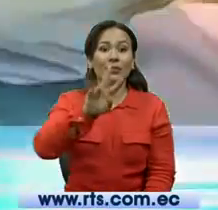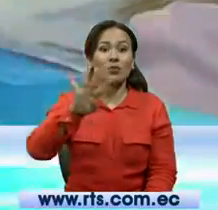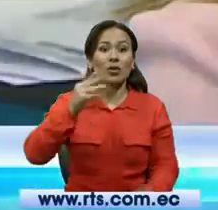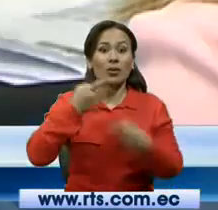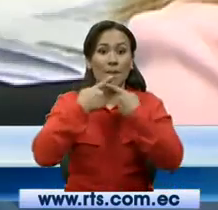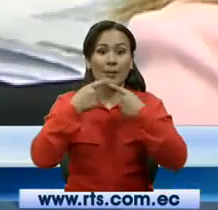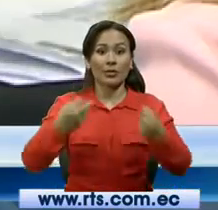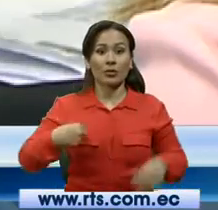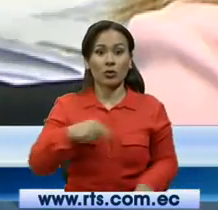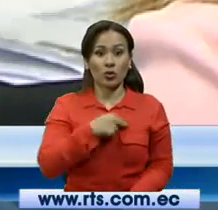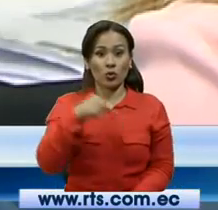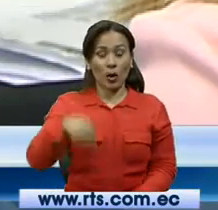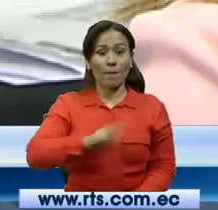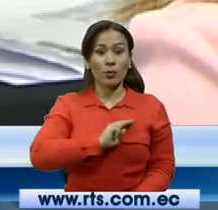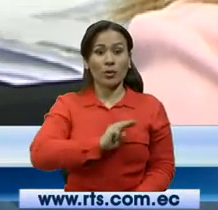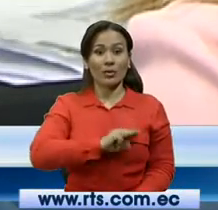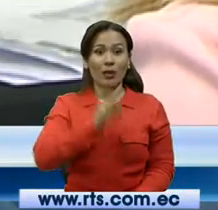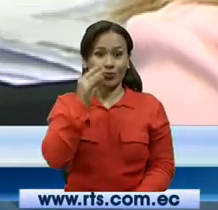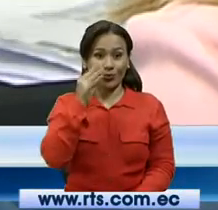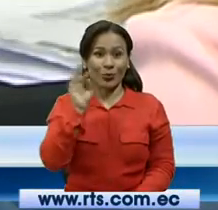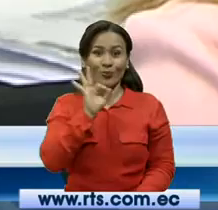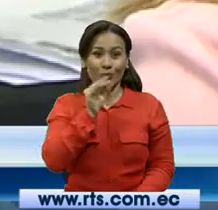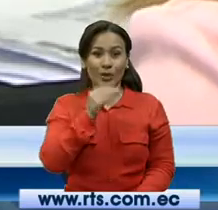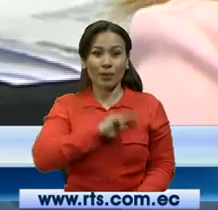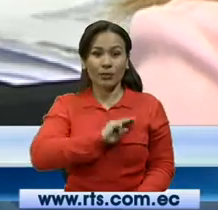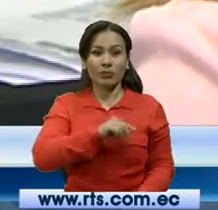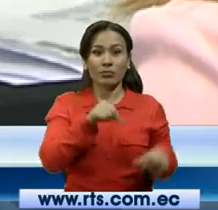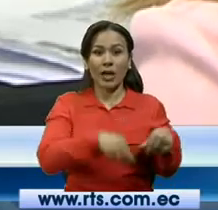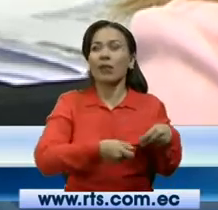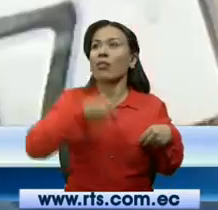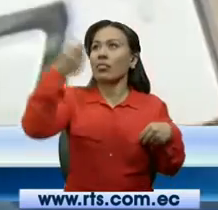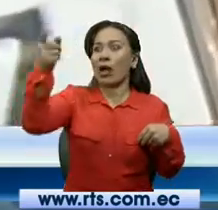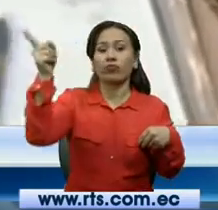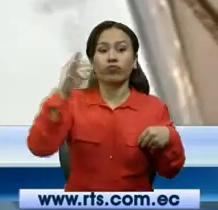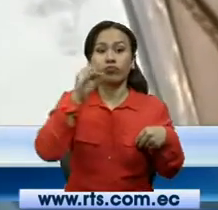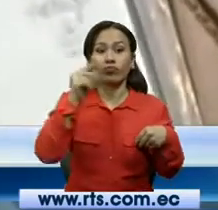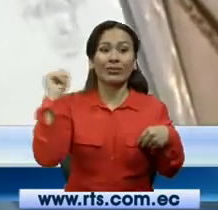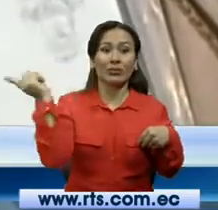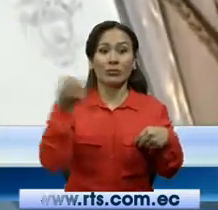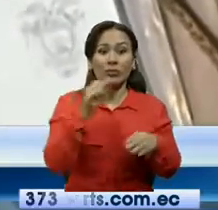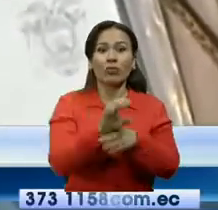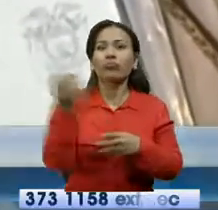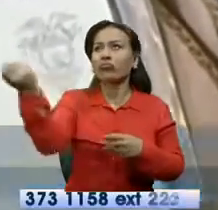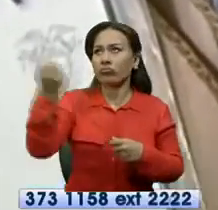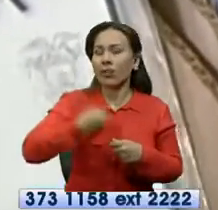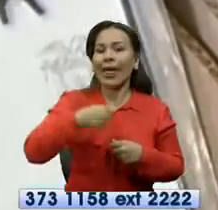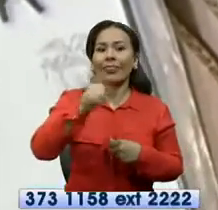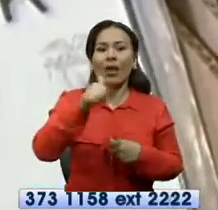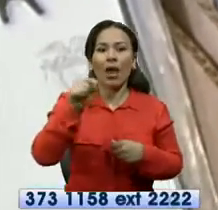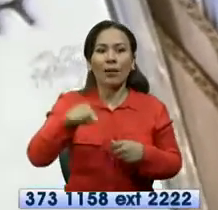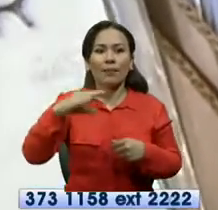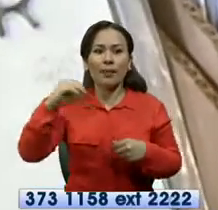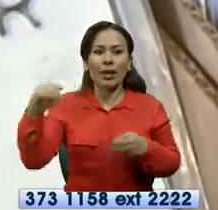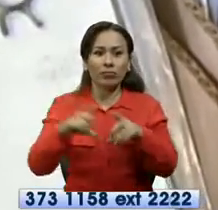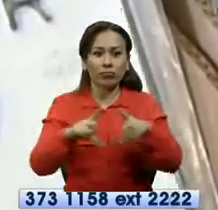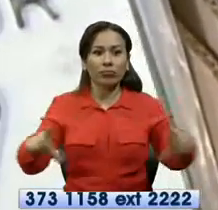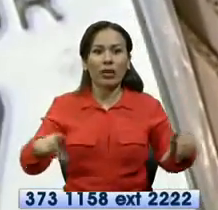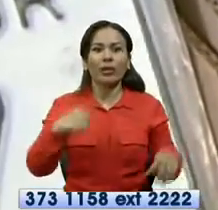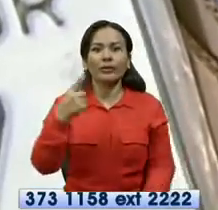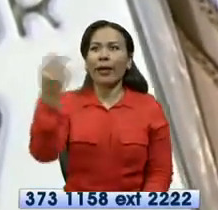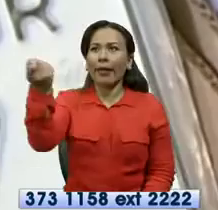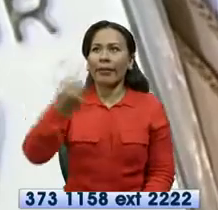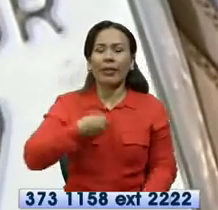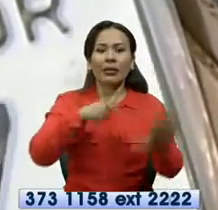como ATM hacemos un pedido a la Agencia Nacional de Tránsito de 10.000 placas y hasta el momento solamente nos han entregado 7